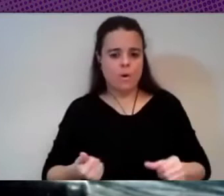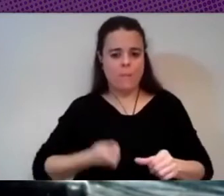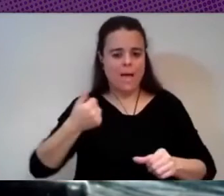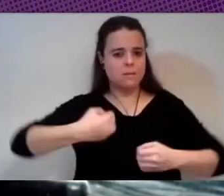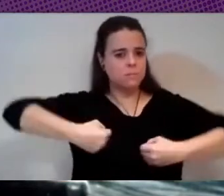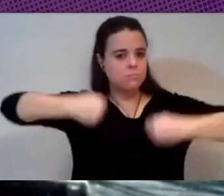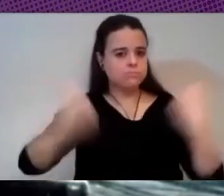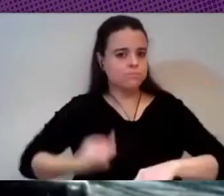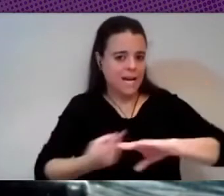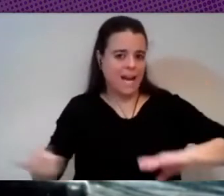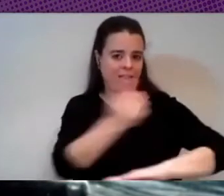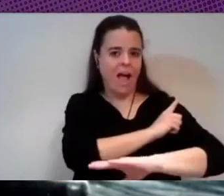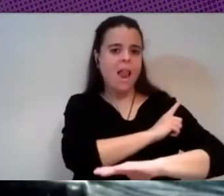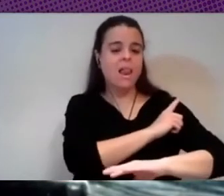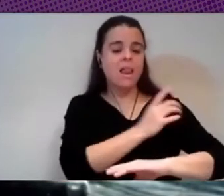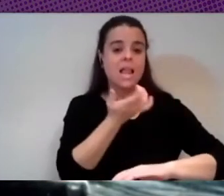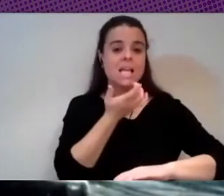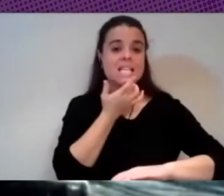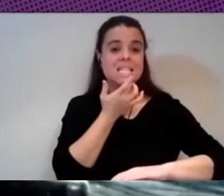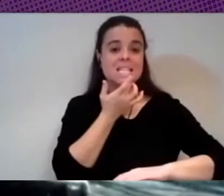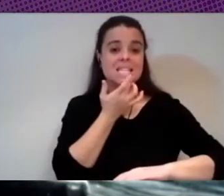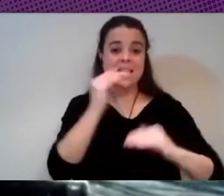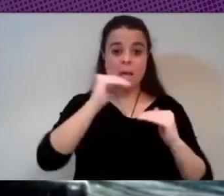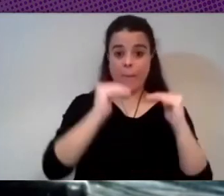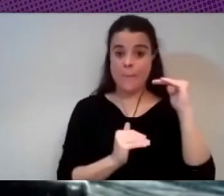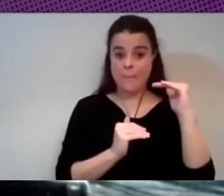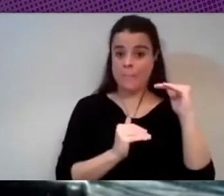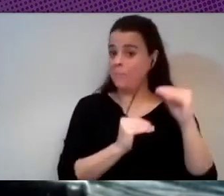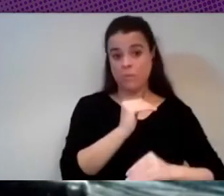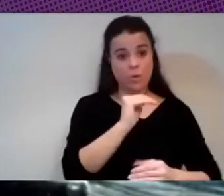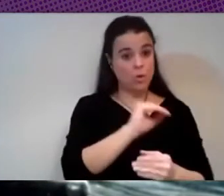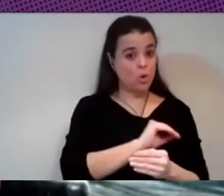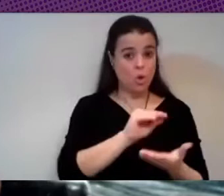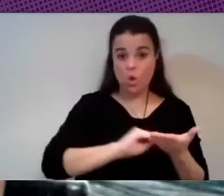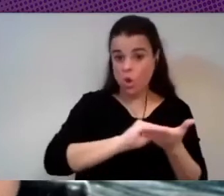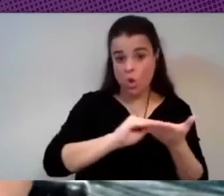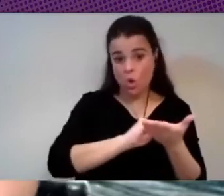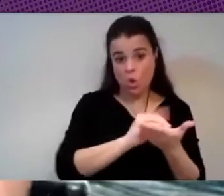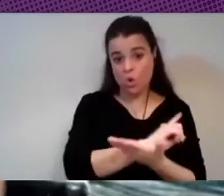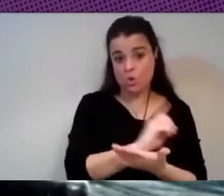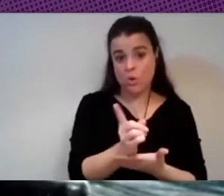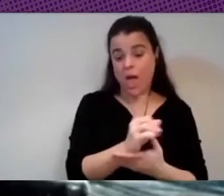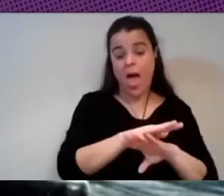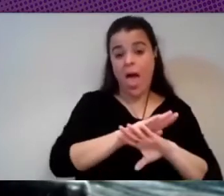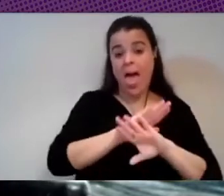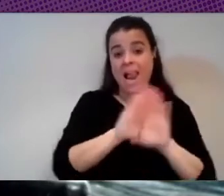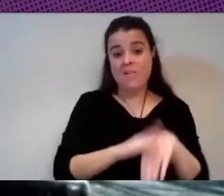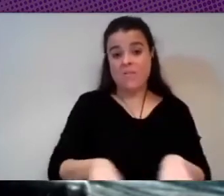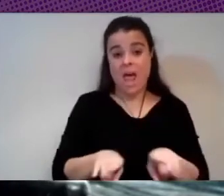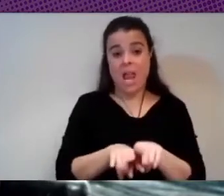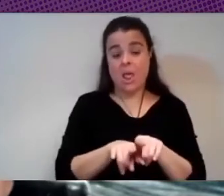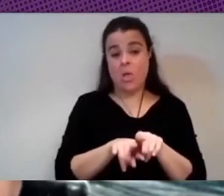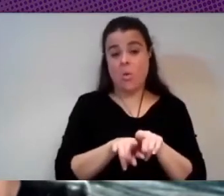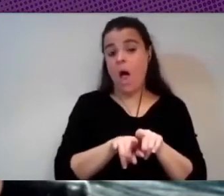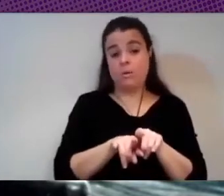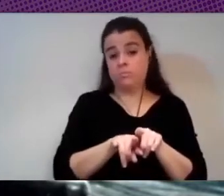porque si no solucionamos una brecha igual y nos veremos completamente saturados y destrozados por la otra